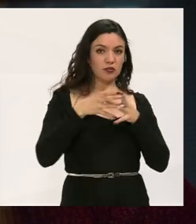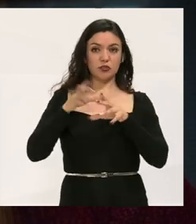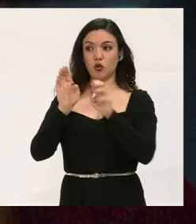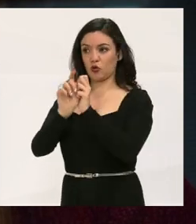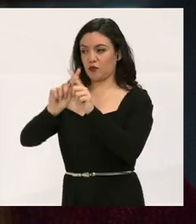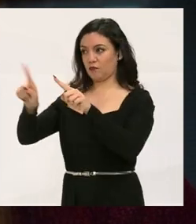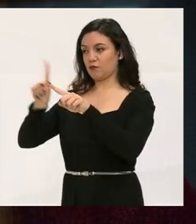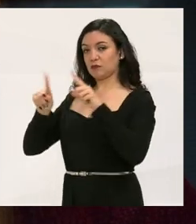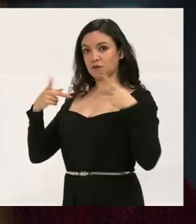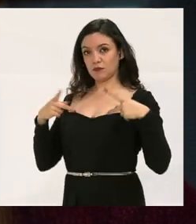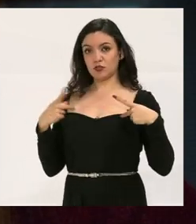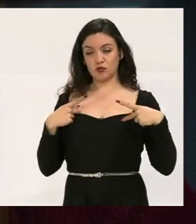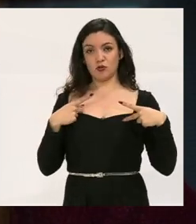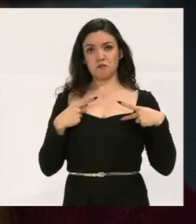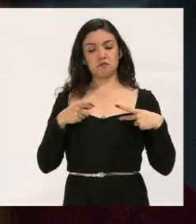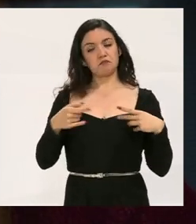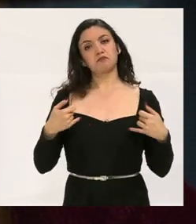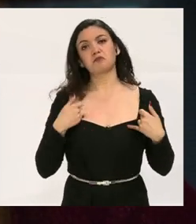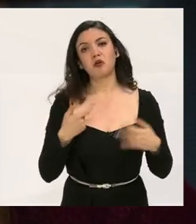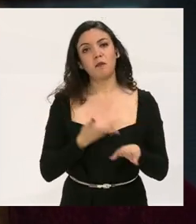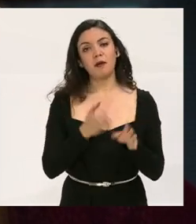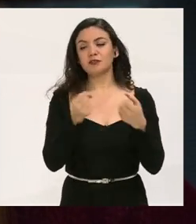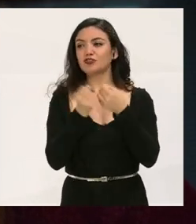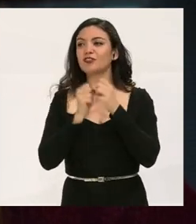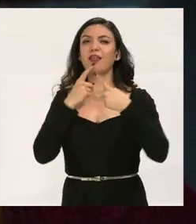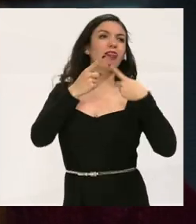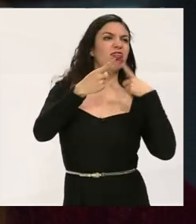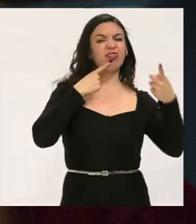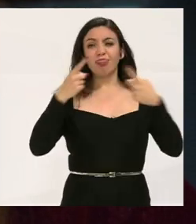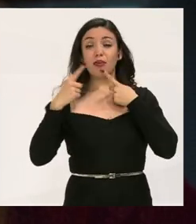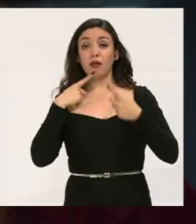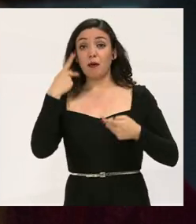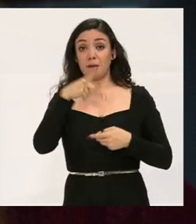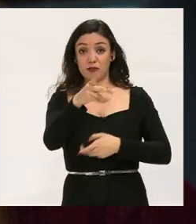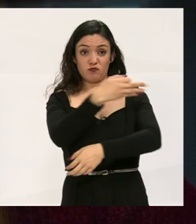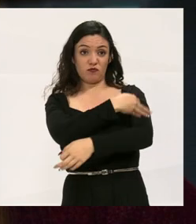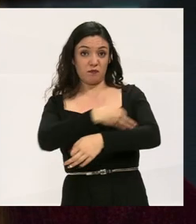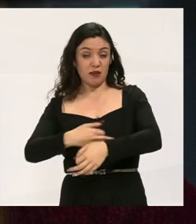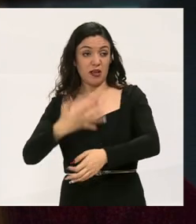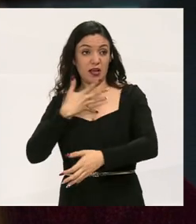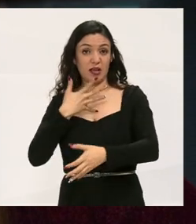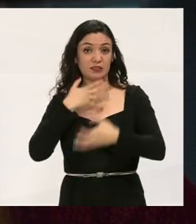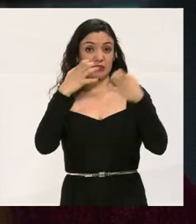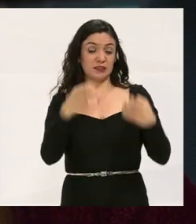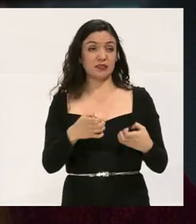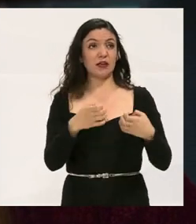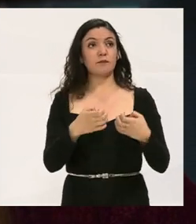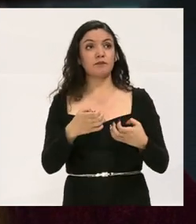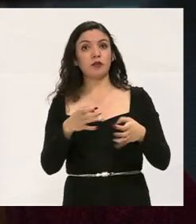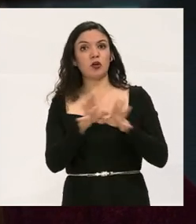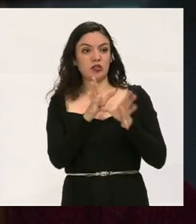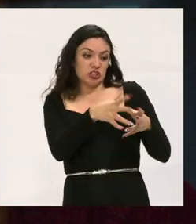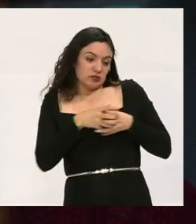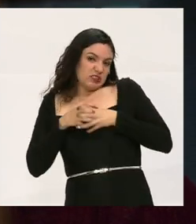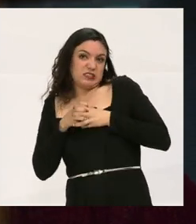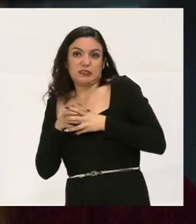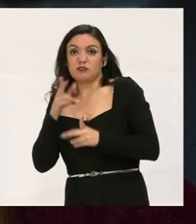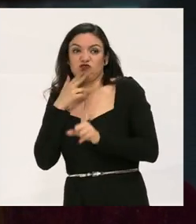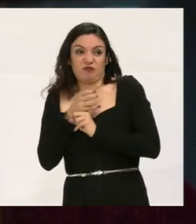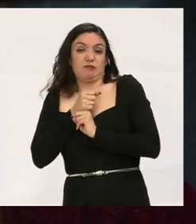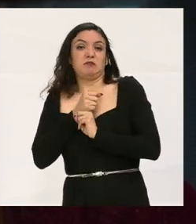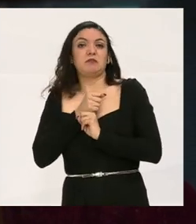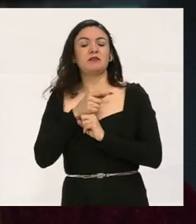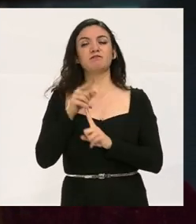reunirse con las demás personas, los chicos son más sociables. Pero si su familia también los